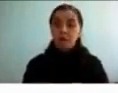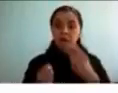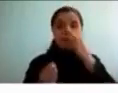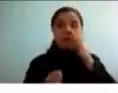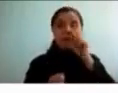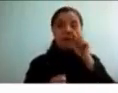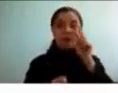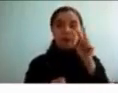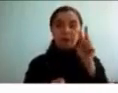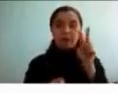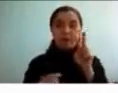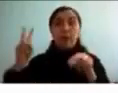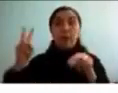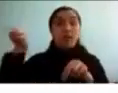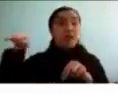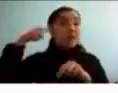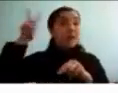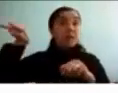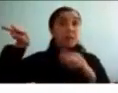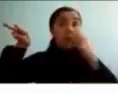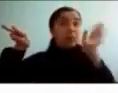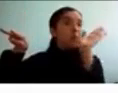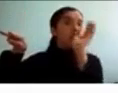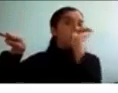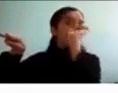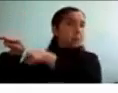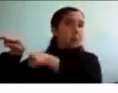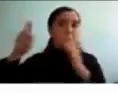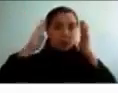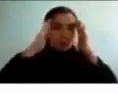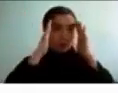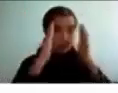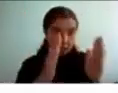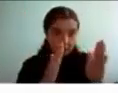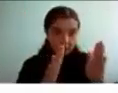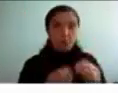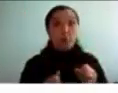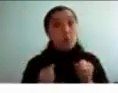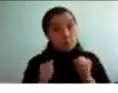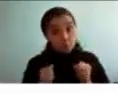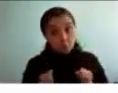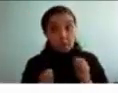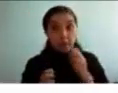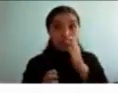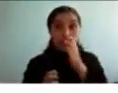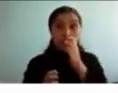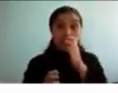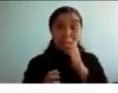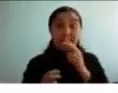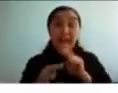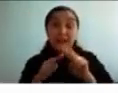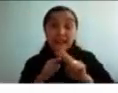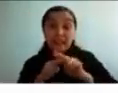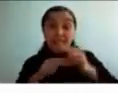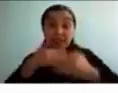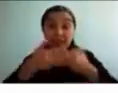inhibir la la atención y efectuar por tanto una acción rápida y eficaz en respuesta a los mismos.